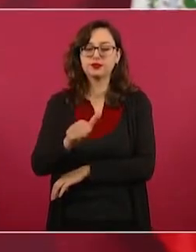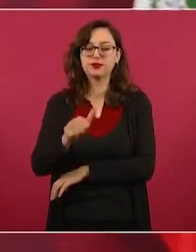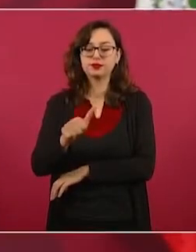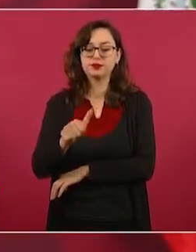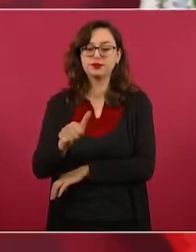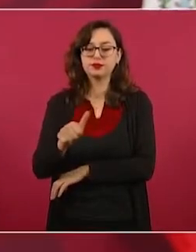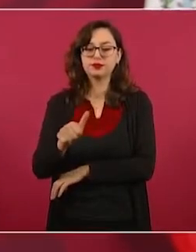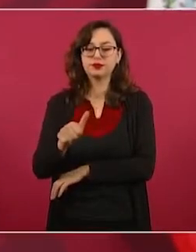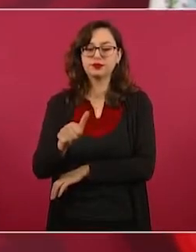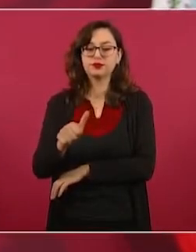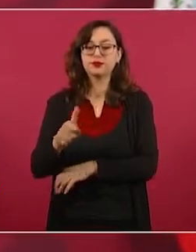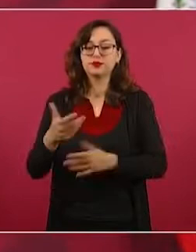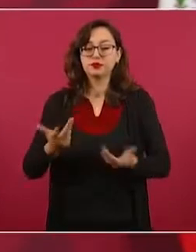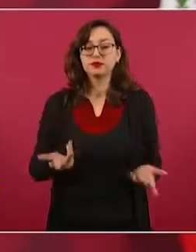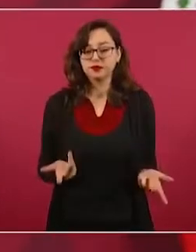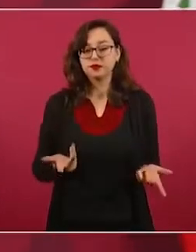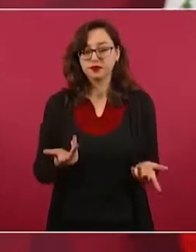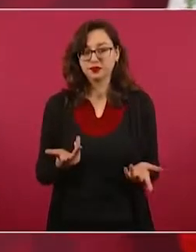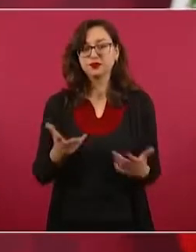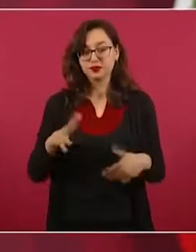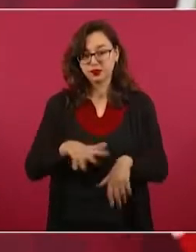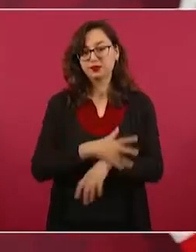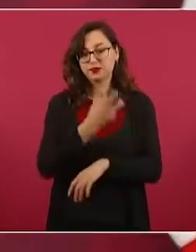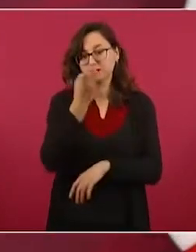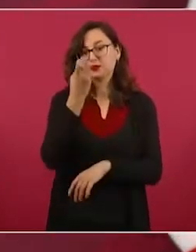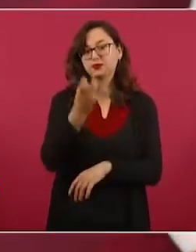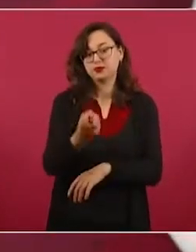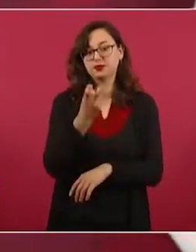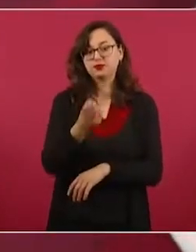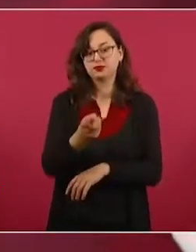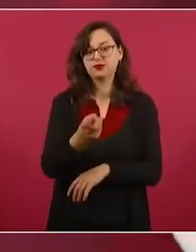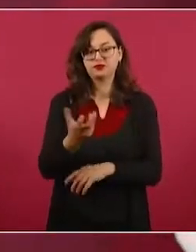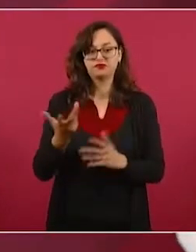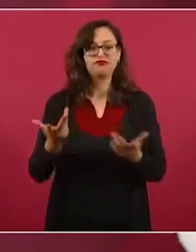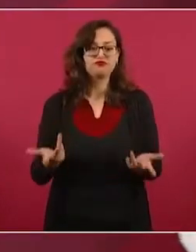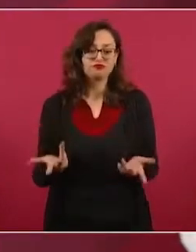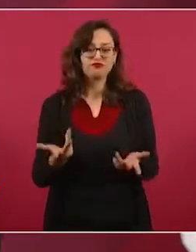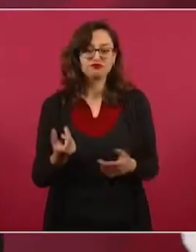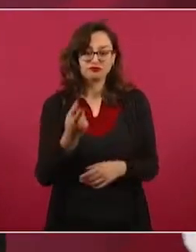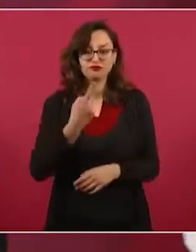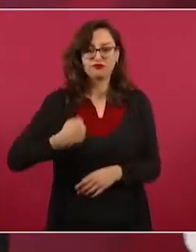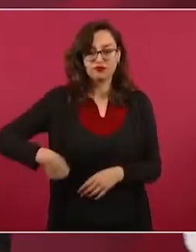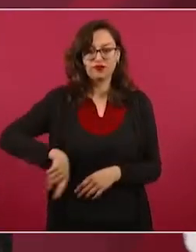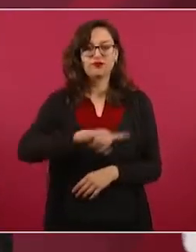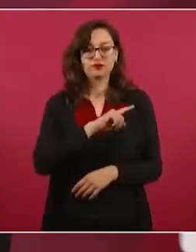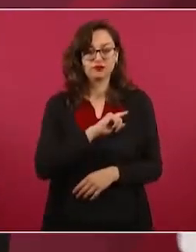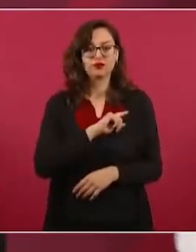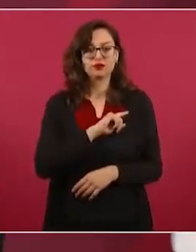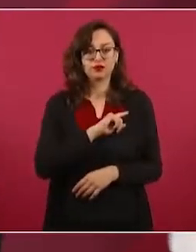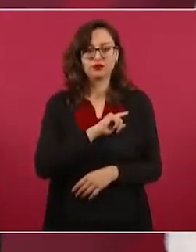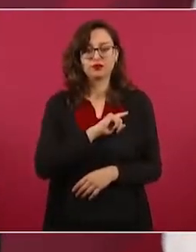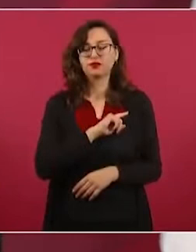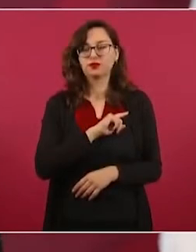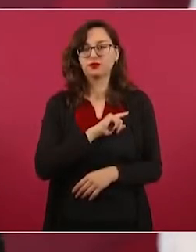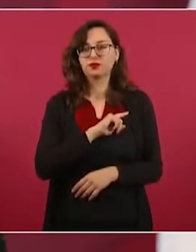Y eso es lo que nos